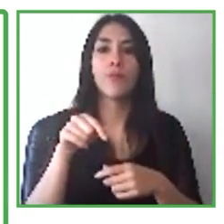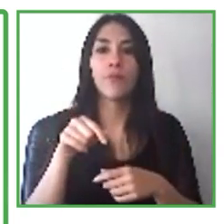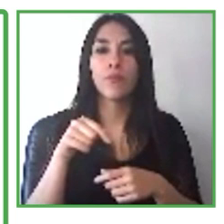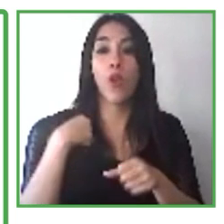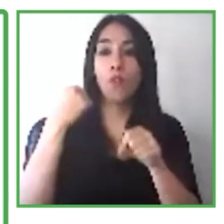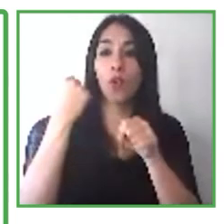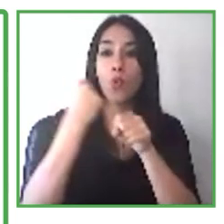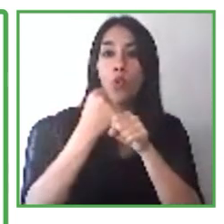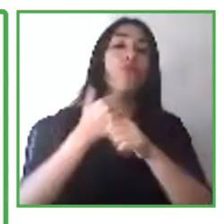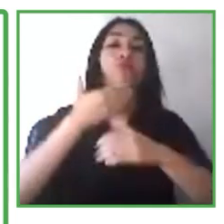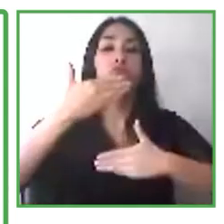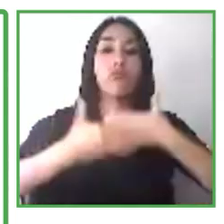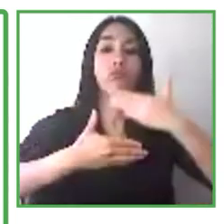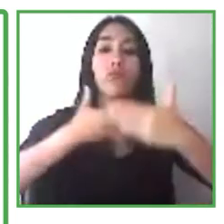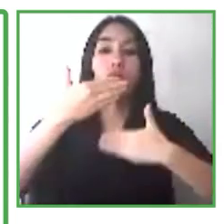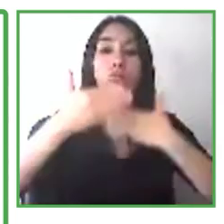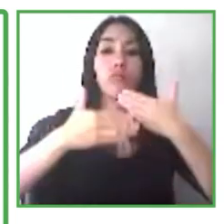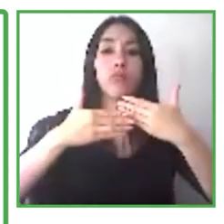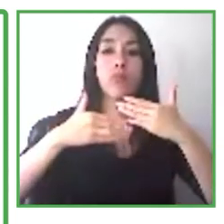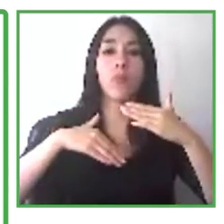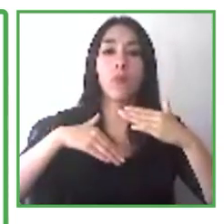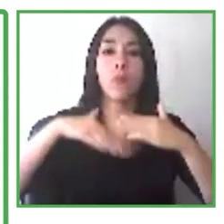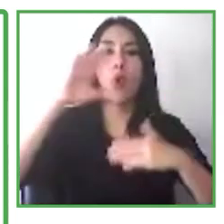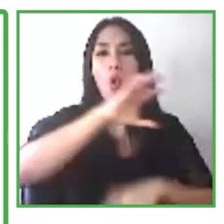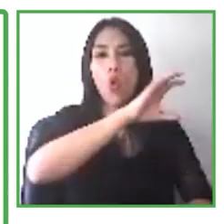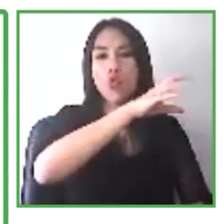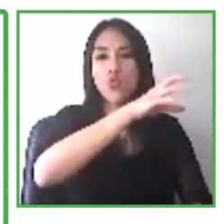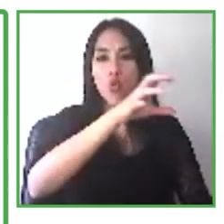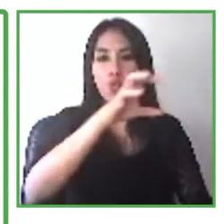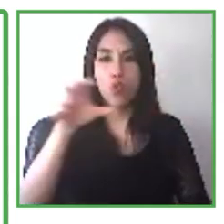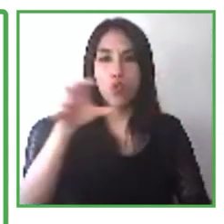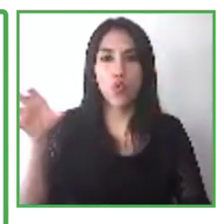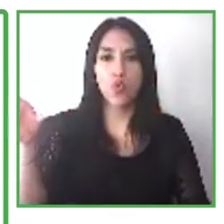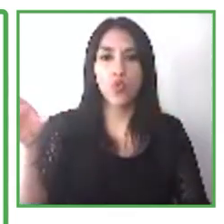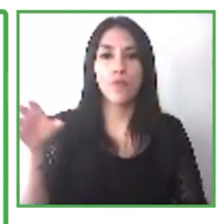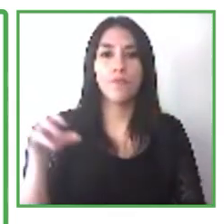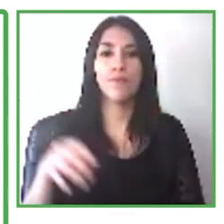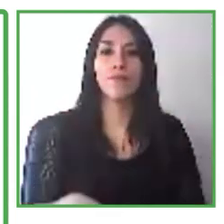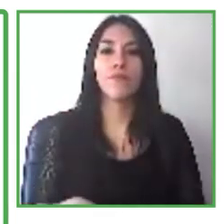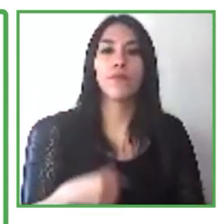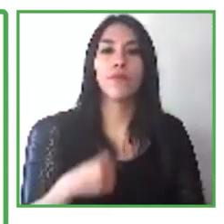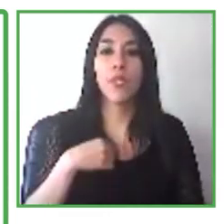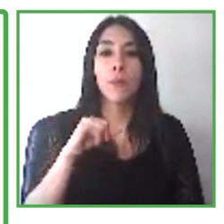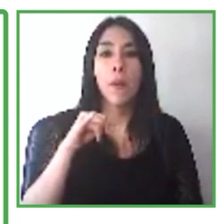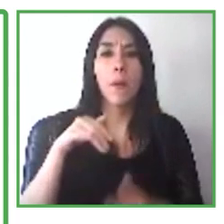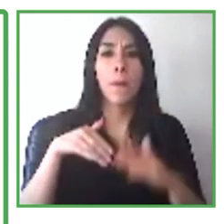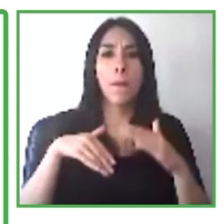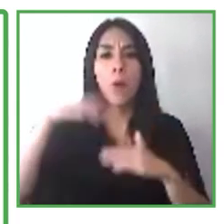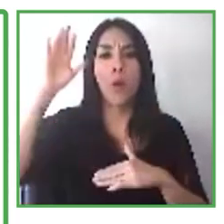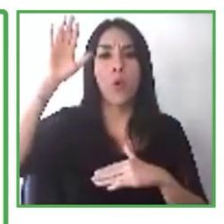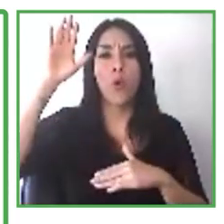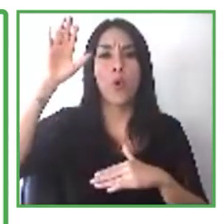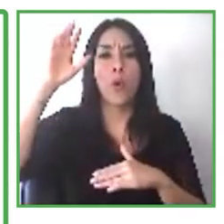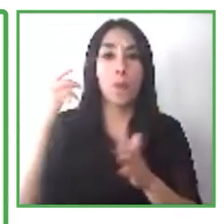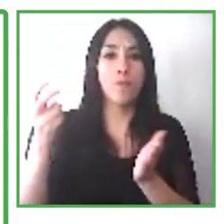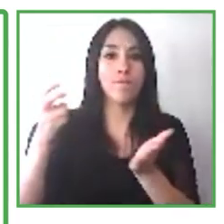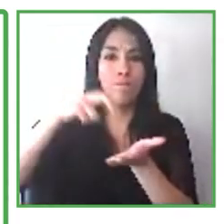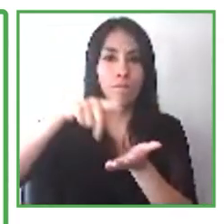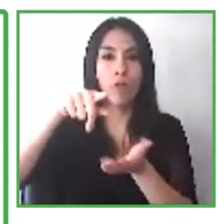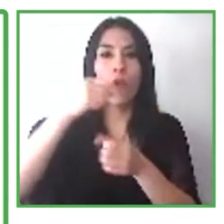mil organizaciones, como les decía, en toda la región. Nuestras iniciativas tienen que ver con promover las oportunidades educacionales para